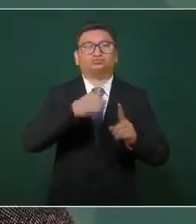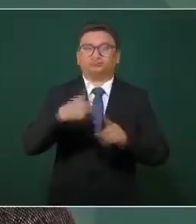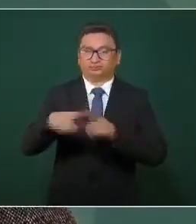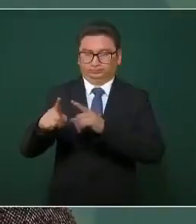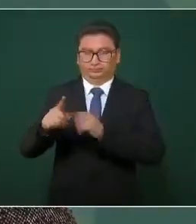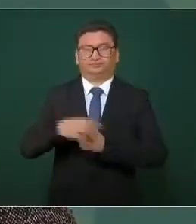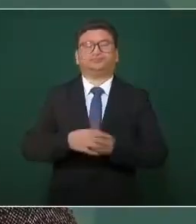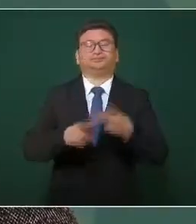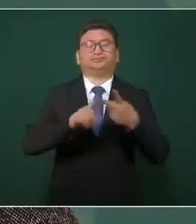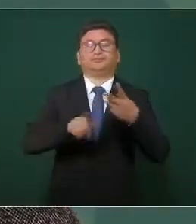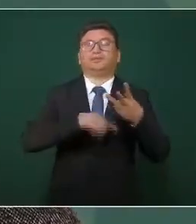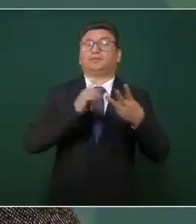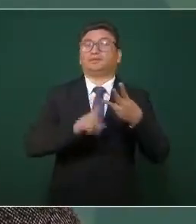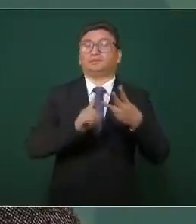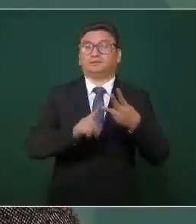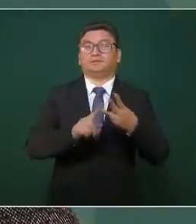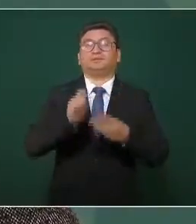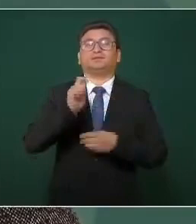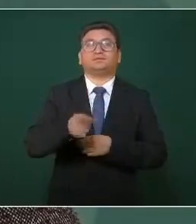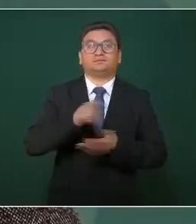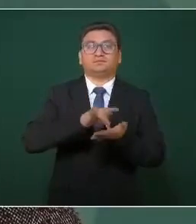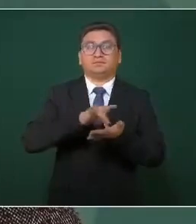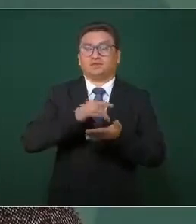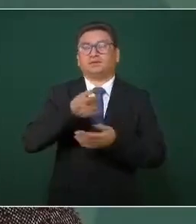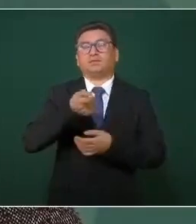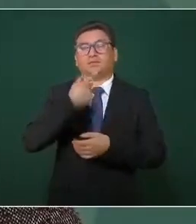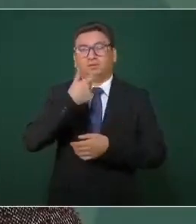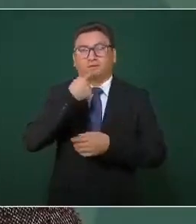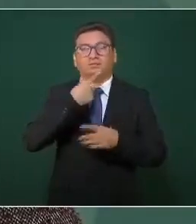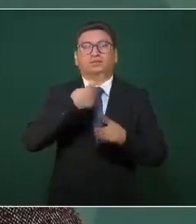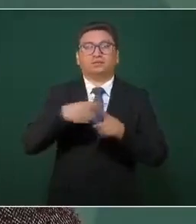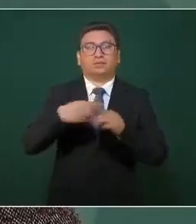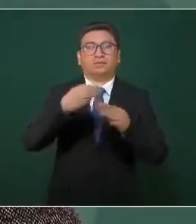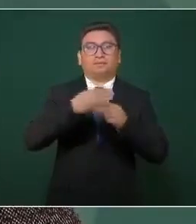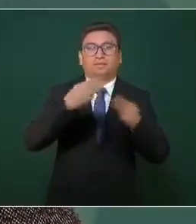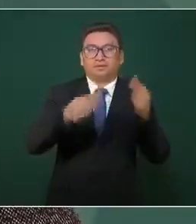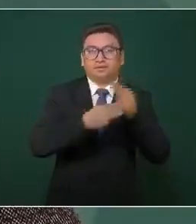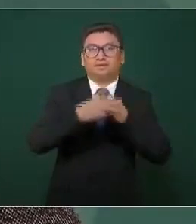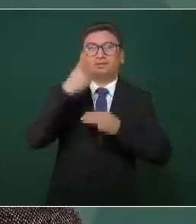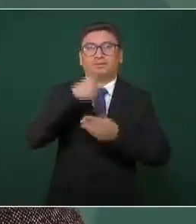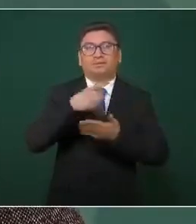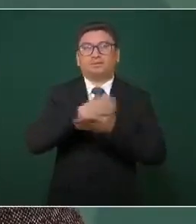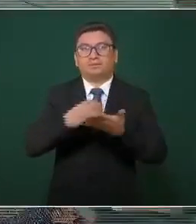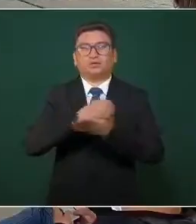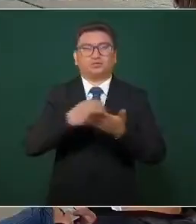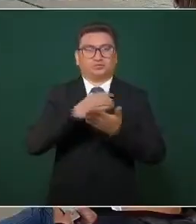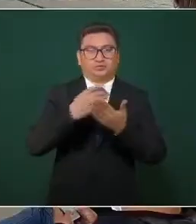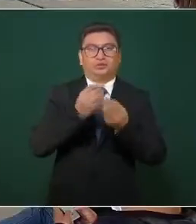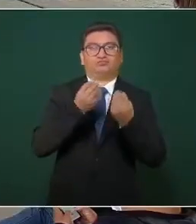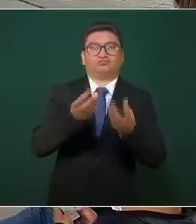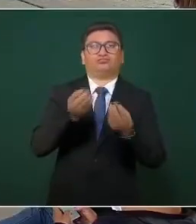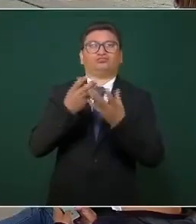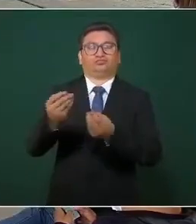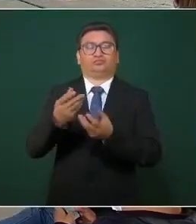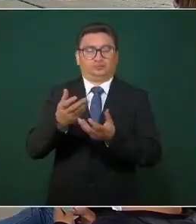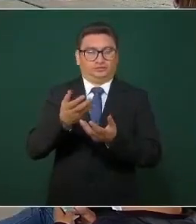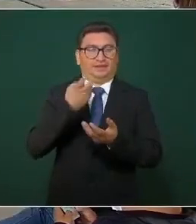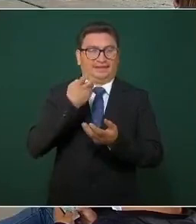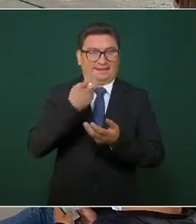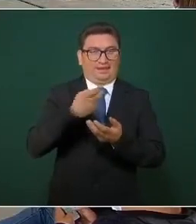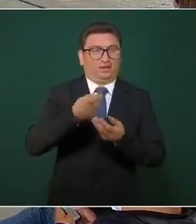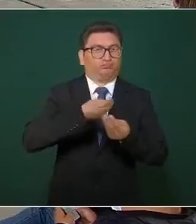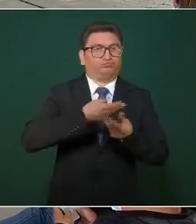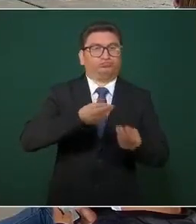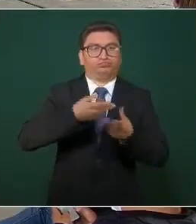En tercer lugar, medicamentos y material de curación. Contar con ellos, con niveles de abasto y